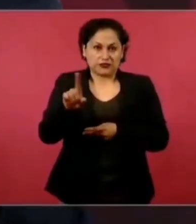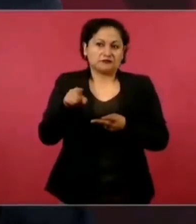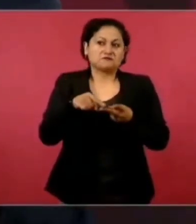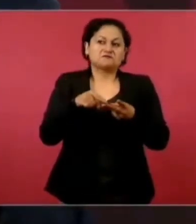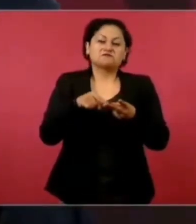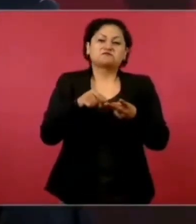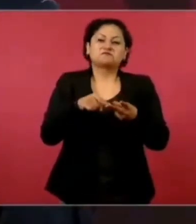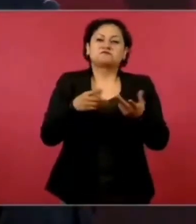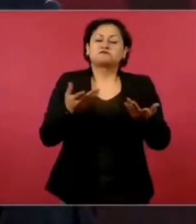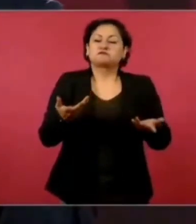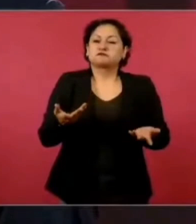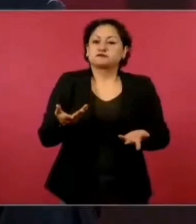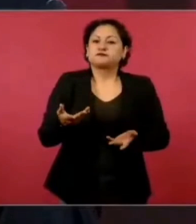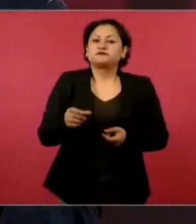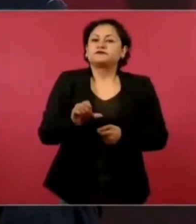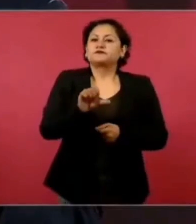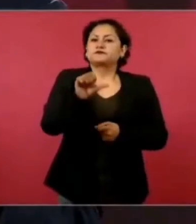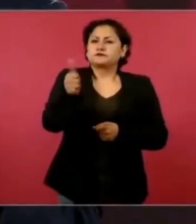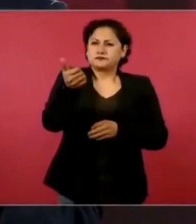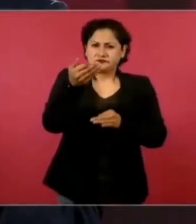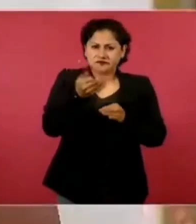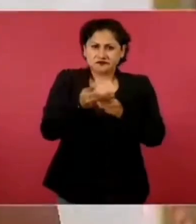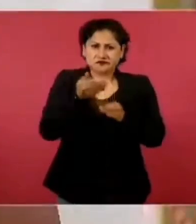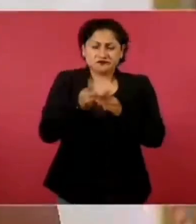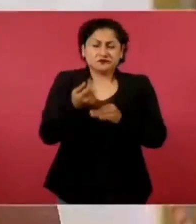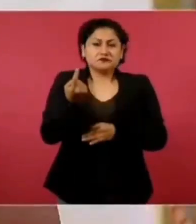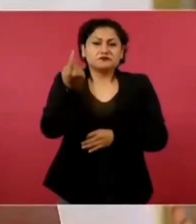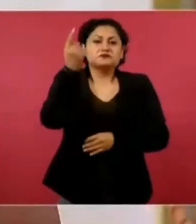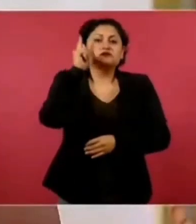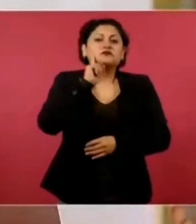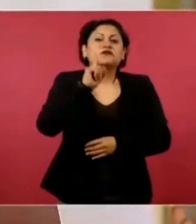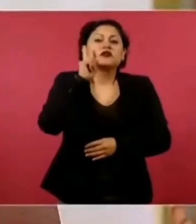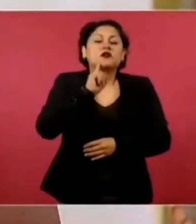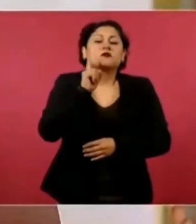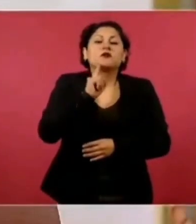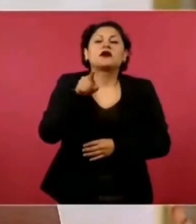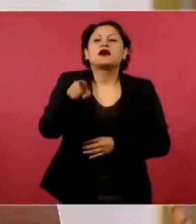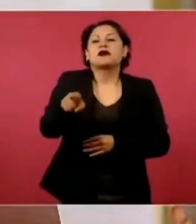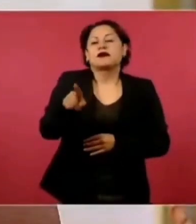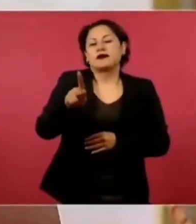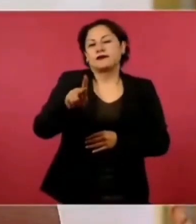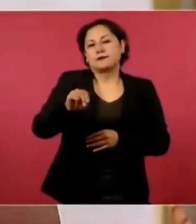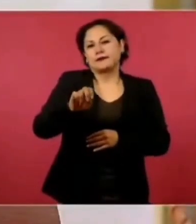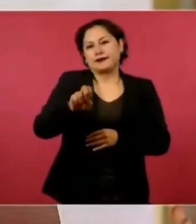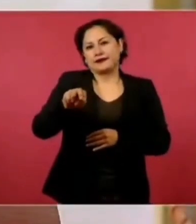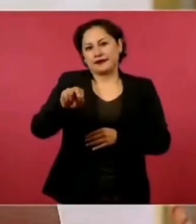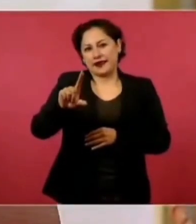Hay una señora ahora… Piniley. Piniley.